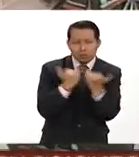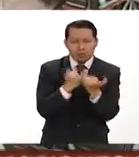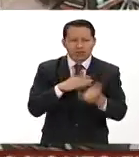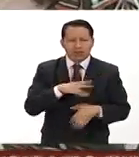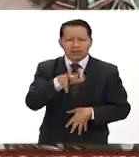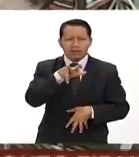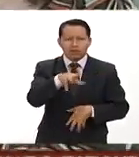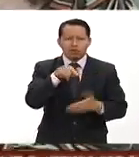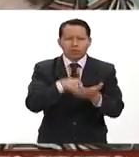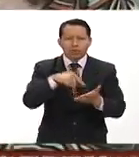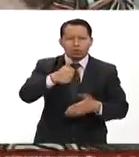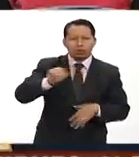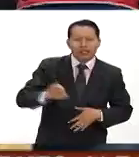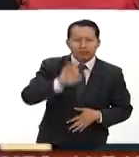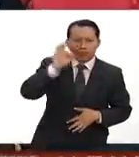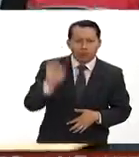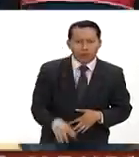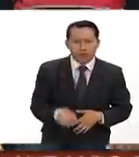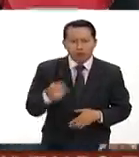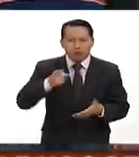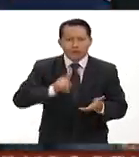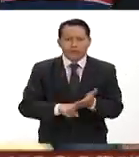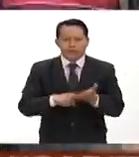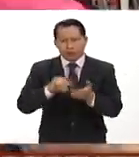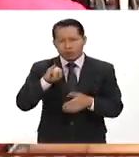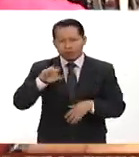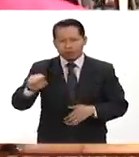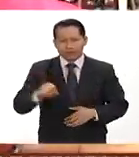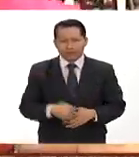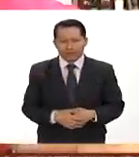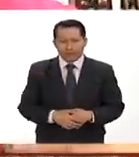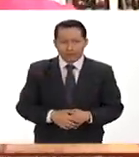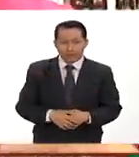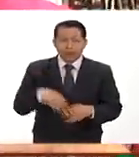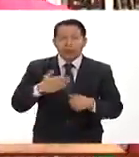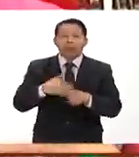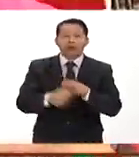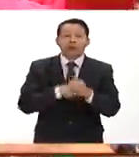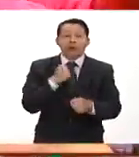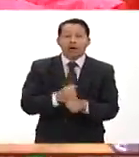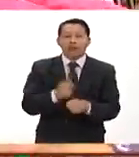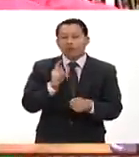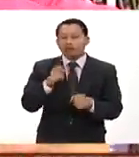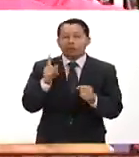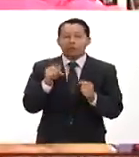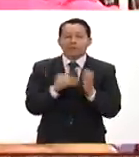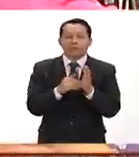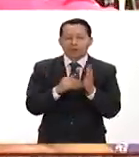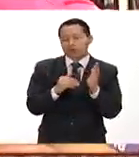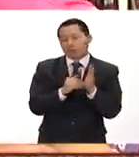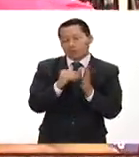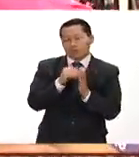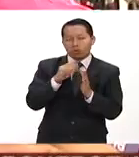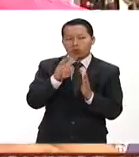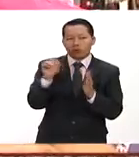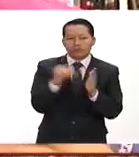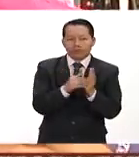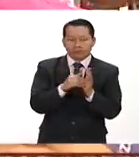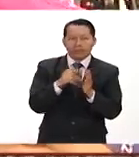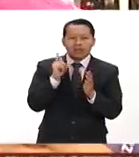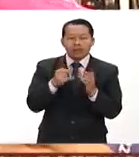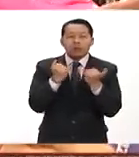18.6% dentro de la institución El año que viene vamos a cerrar en un millón 400 mil y